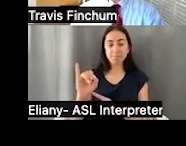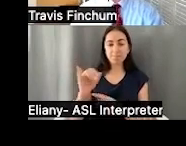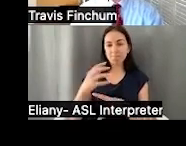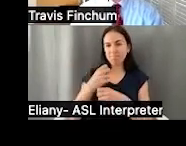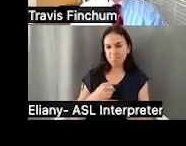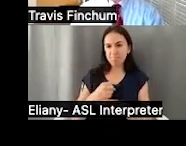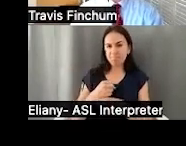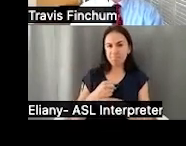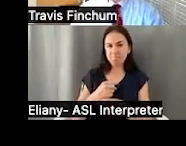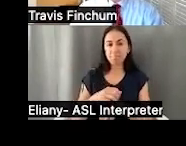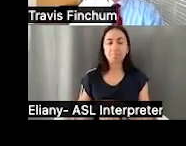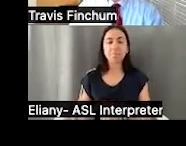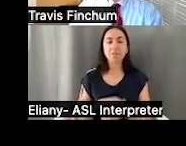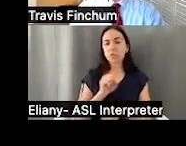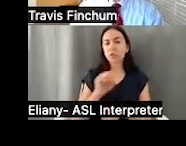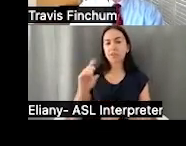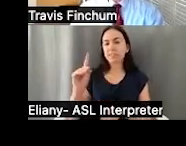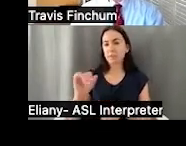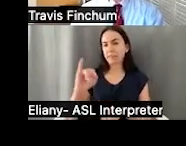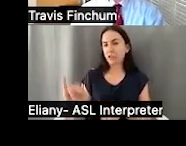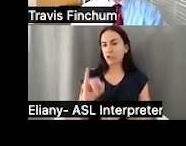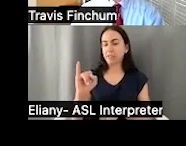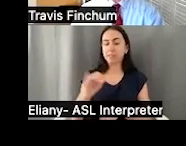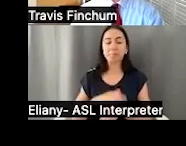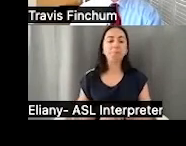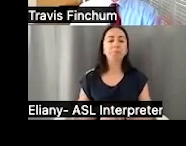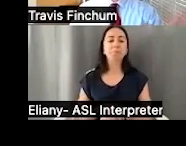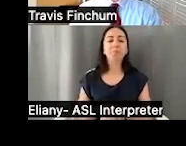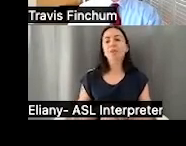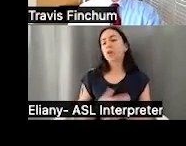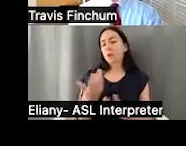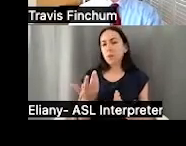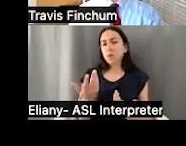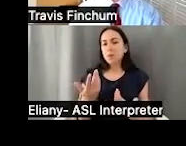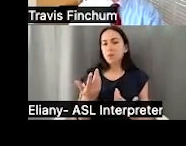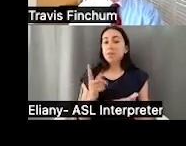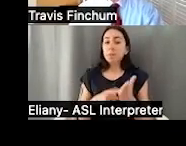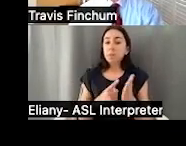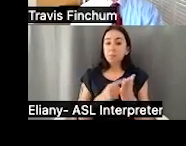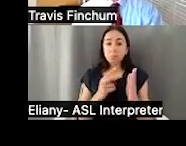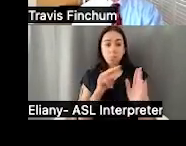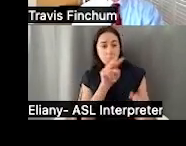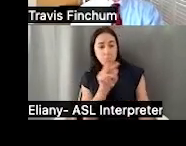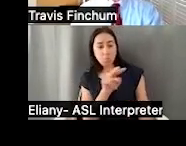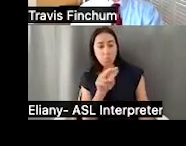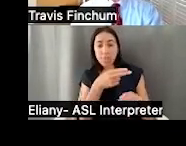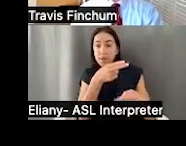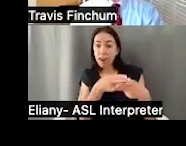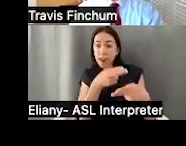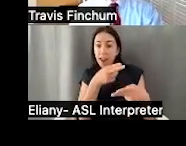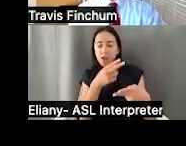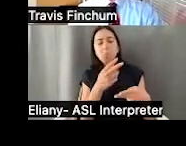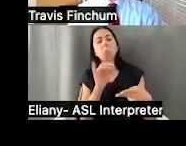social o SSDI, en inglés SSDI, como el nombre lo indica. A veces puede ser útil,